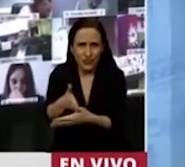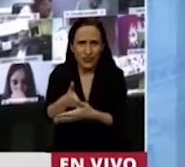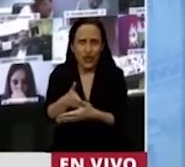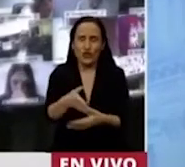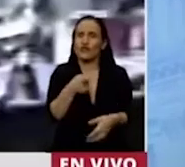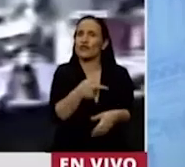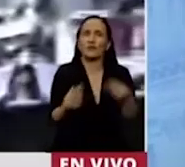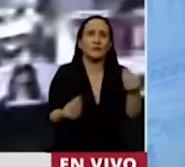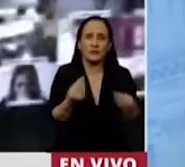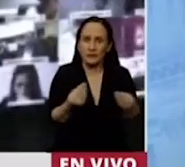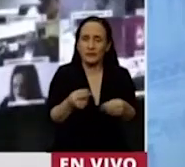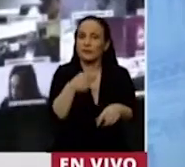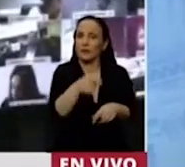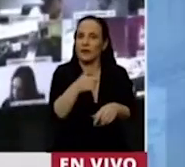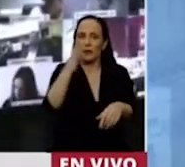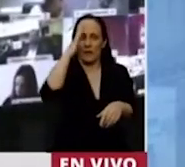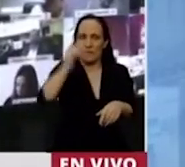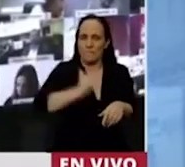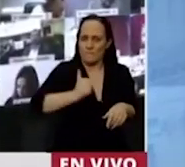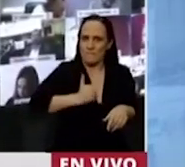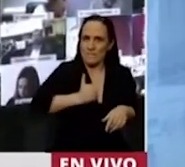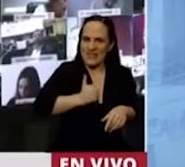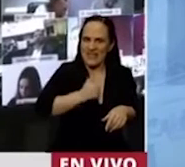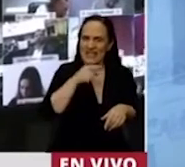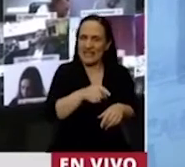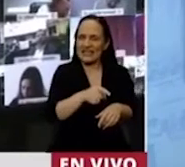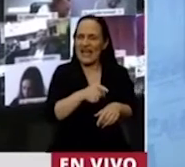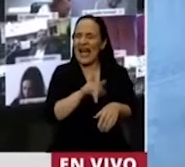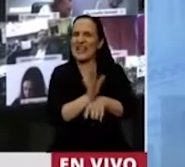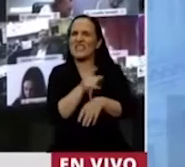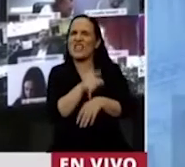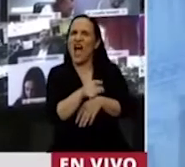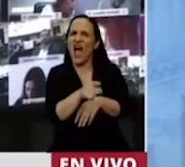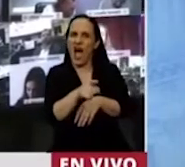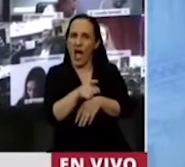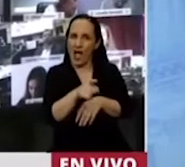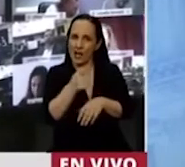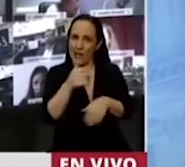Primero, que los militares entregaron la elección, mantenían fuerza